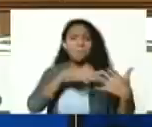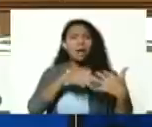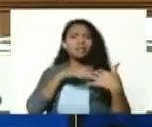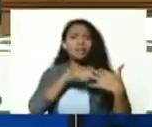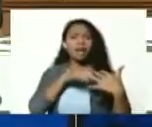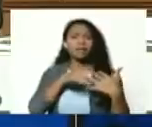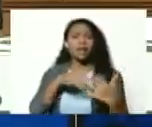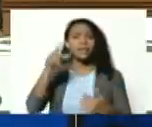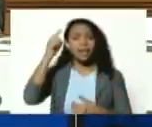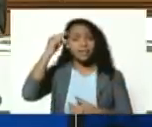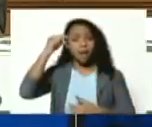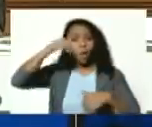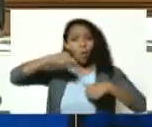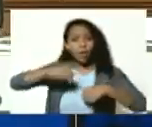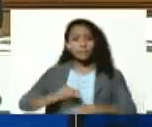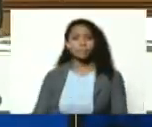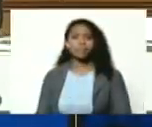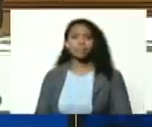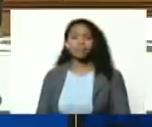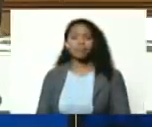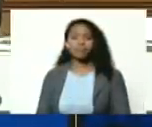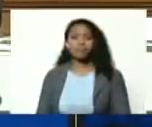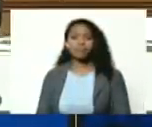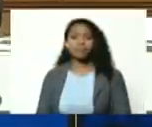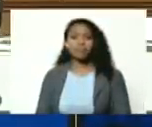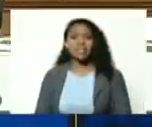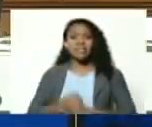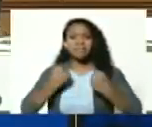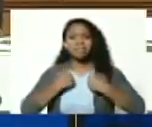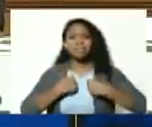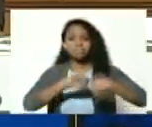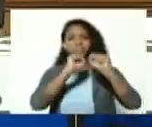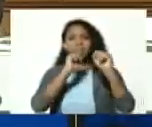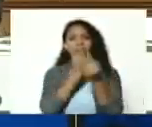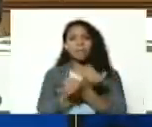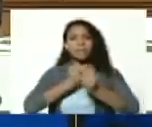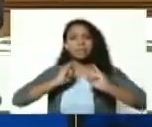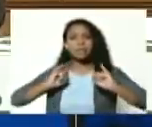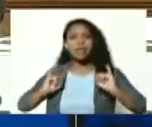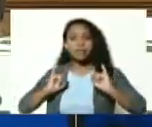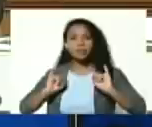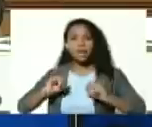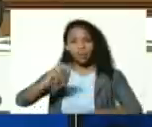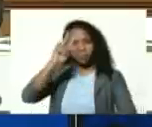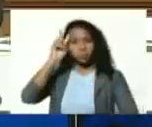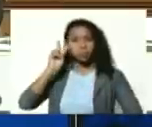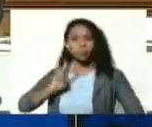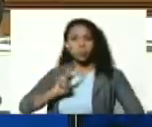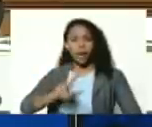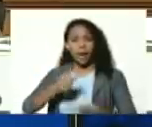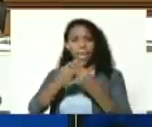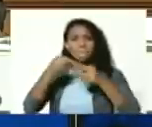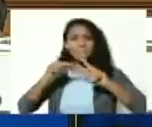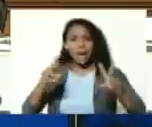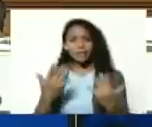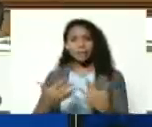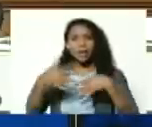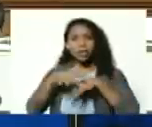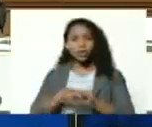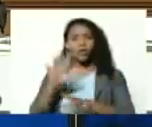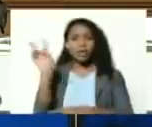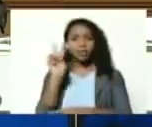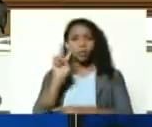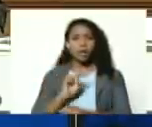del día de hoy la defensa de la independencia la dignidad la paz la integración de